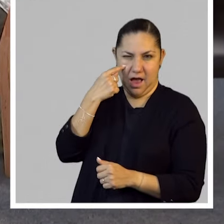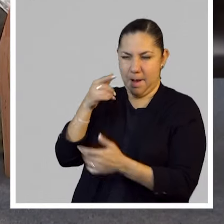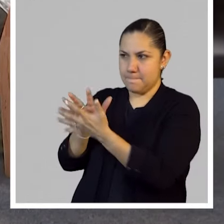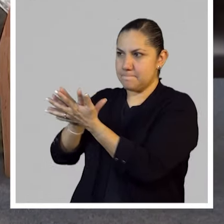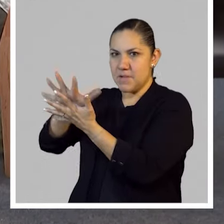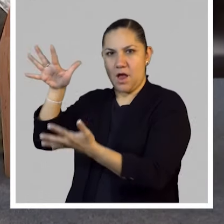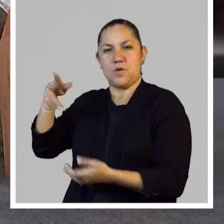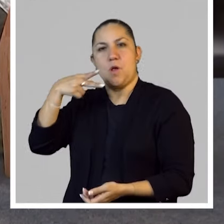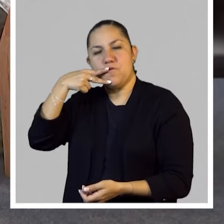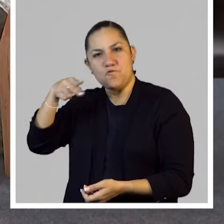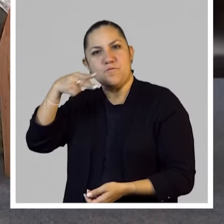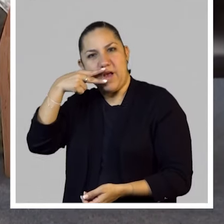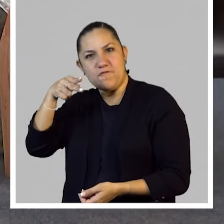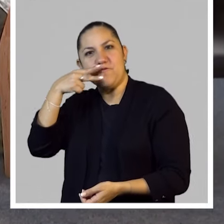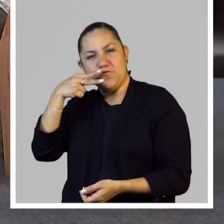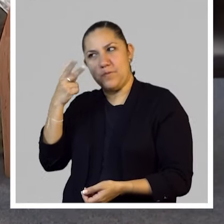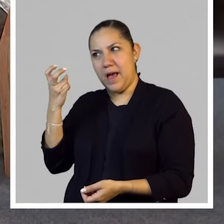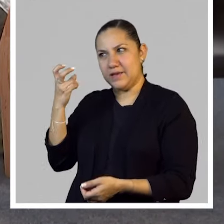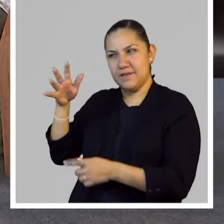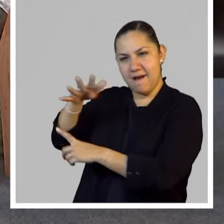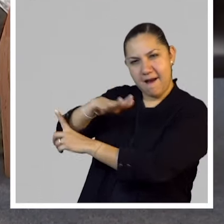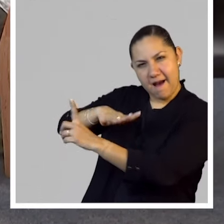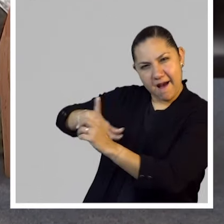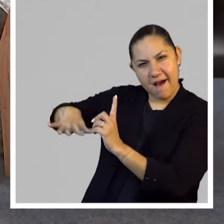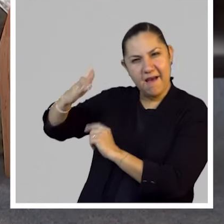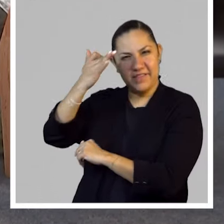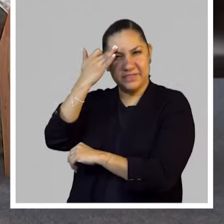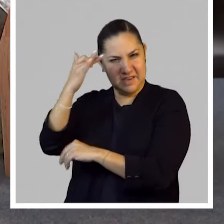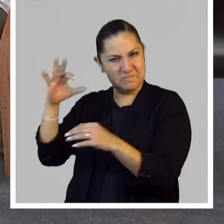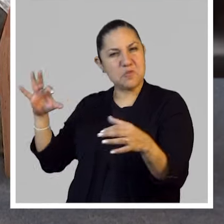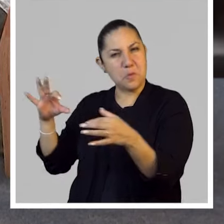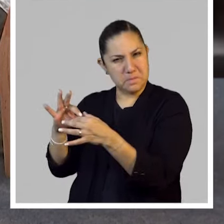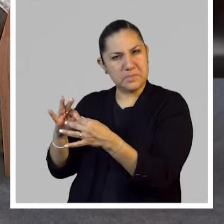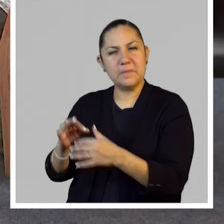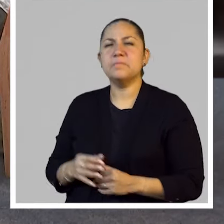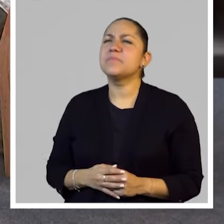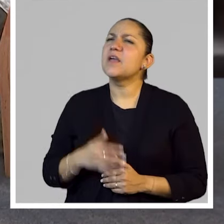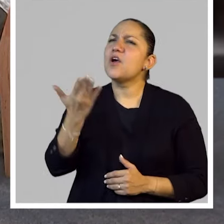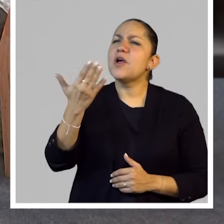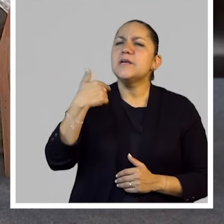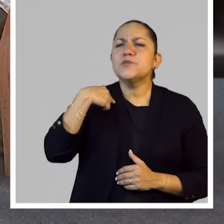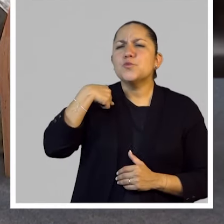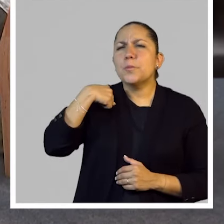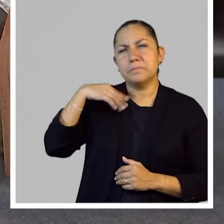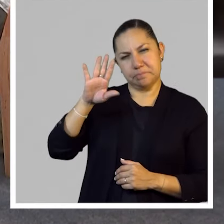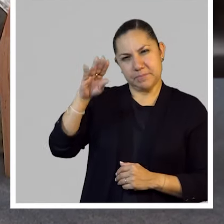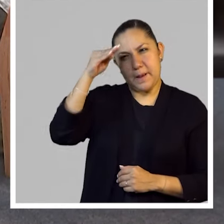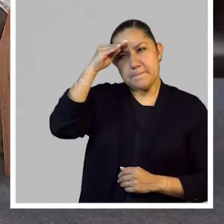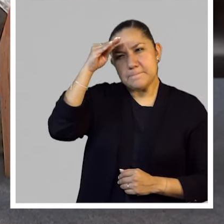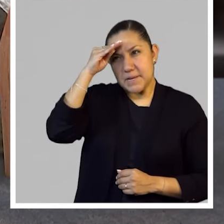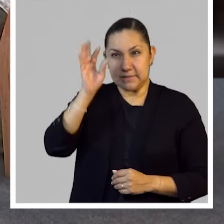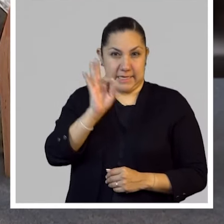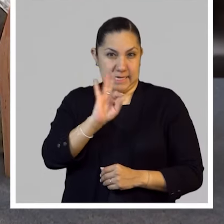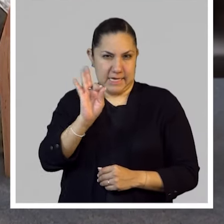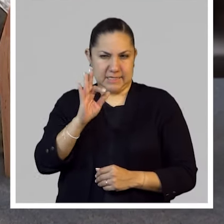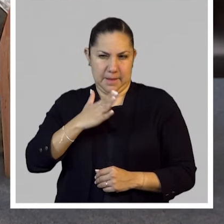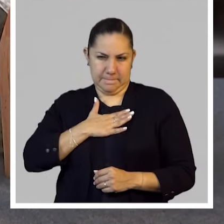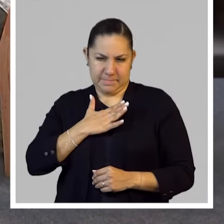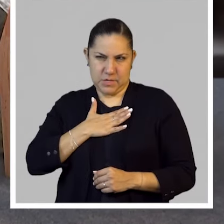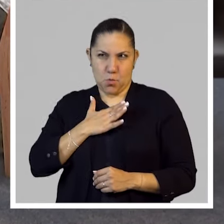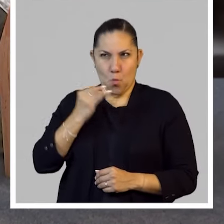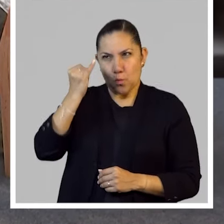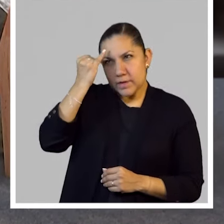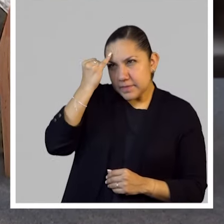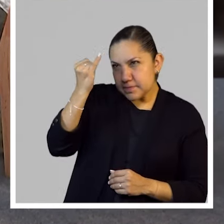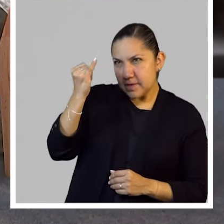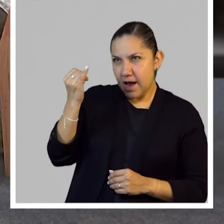interesante. Y pensando un poco en, pues, por un ejercicio especulativo o no sé qué pienses,